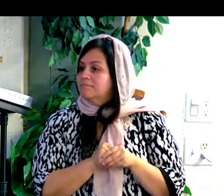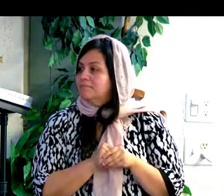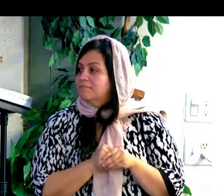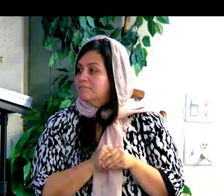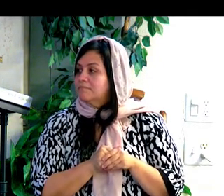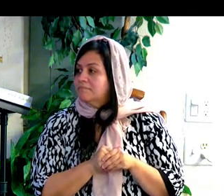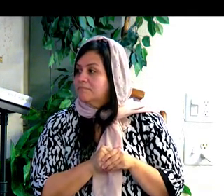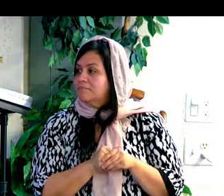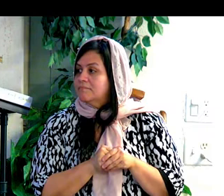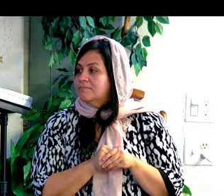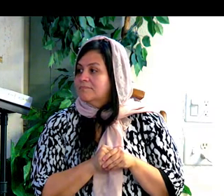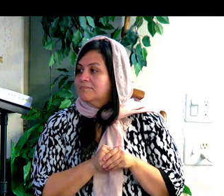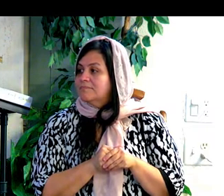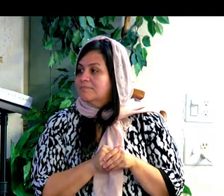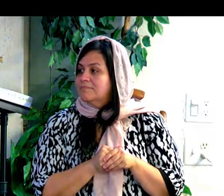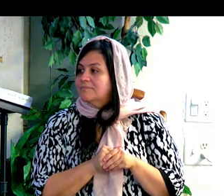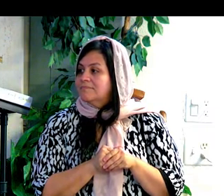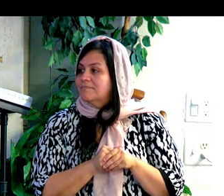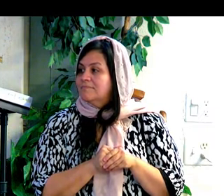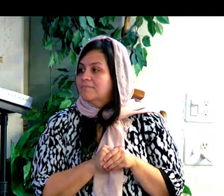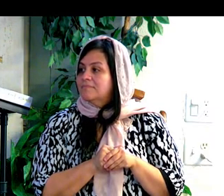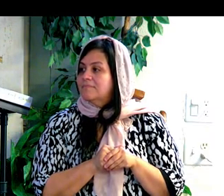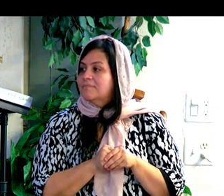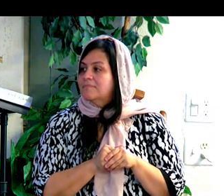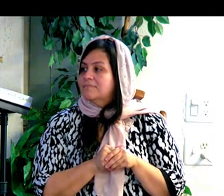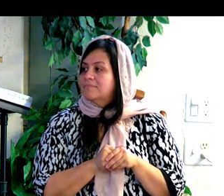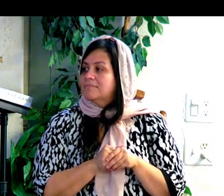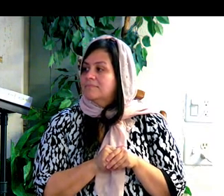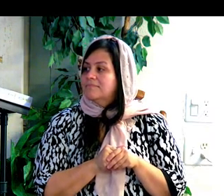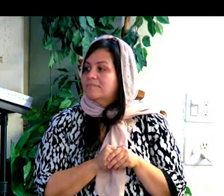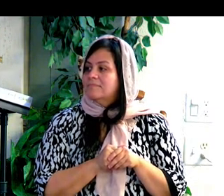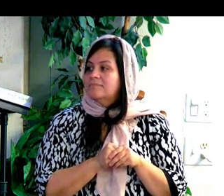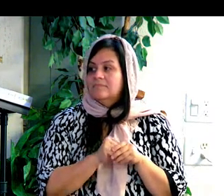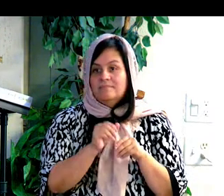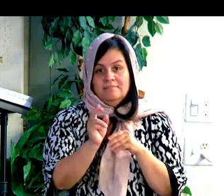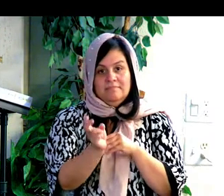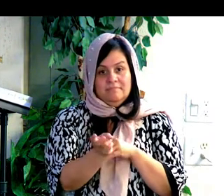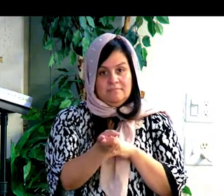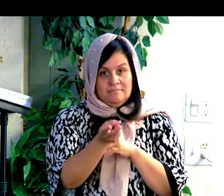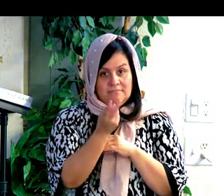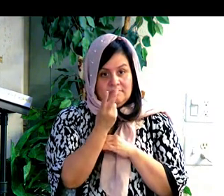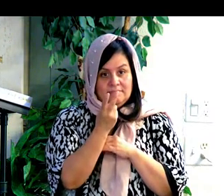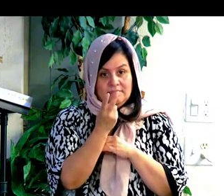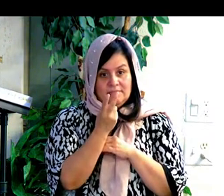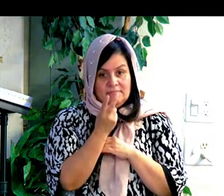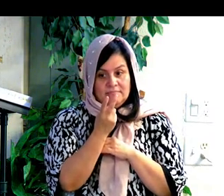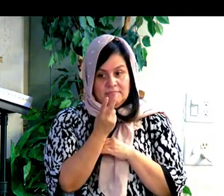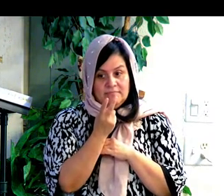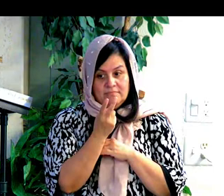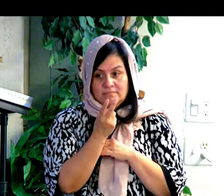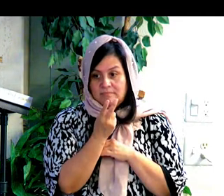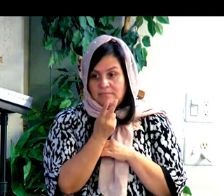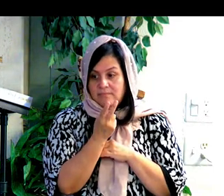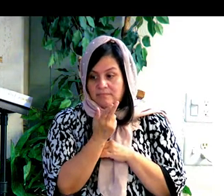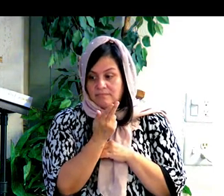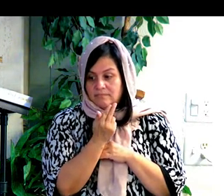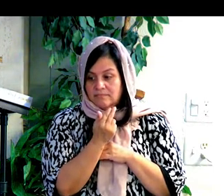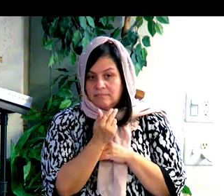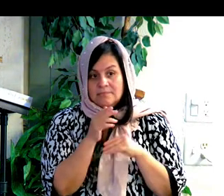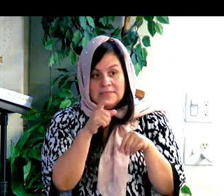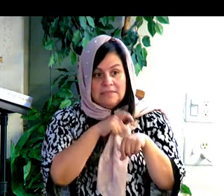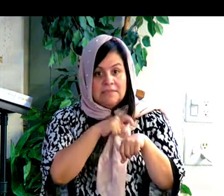matrimonio. And the sacred joining time of these two is called a marriage. Or a wedding. Y ese tiempo